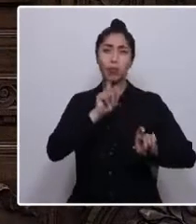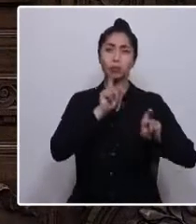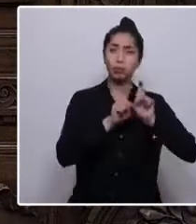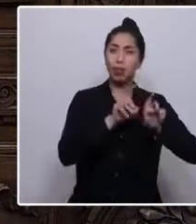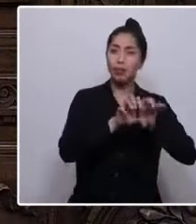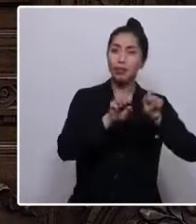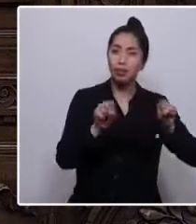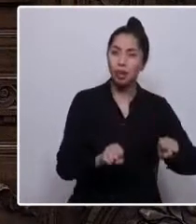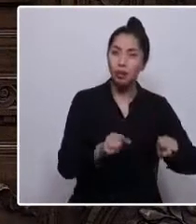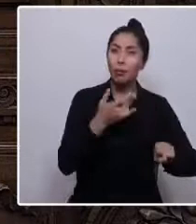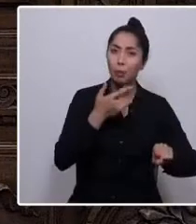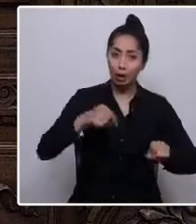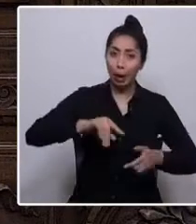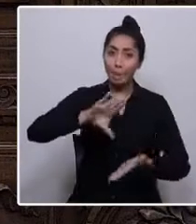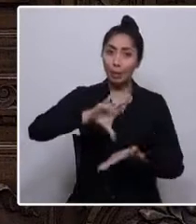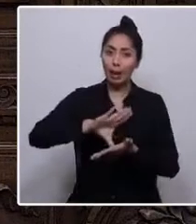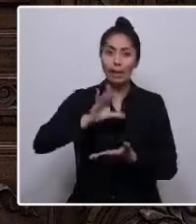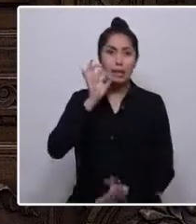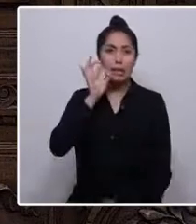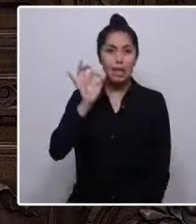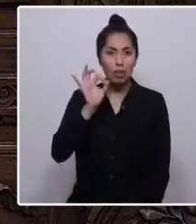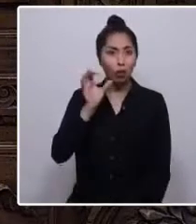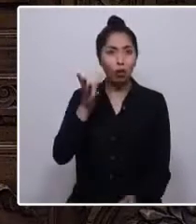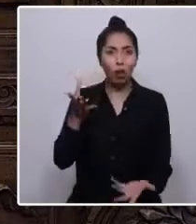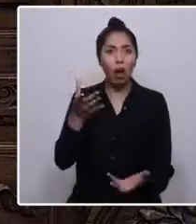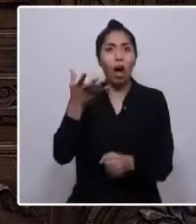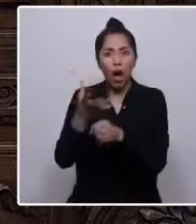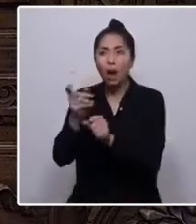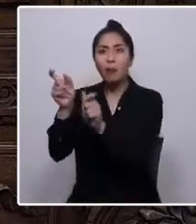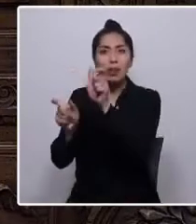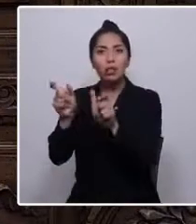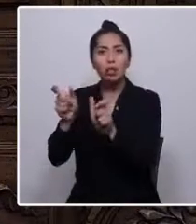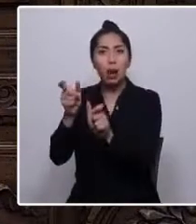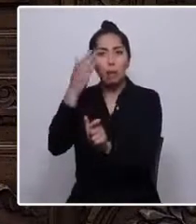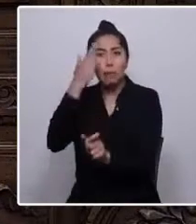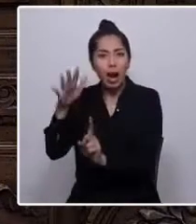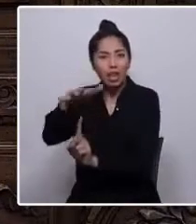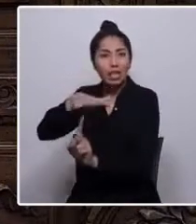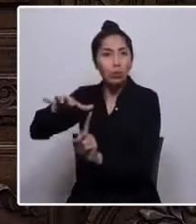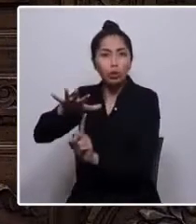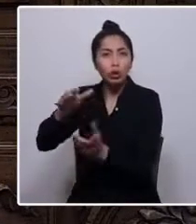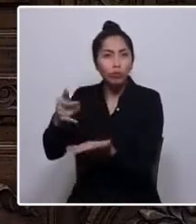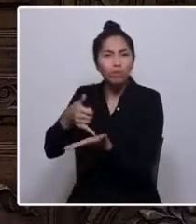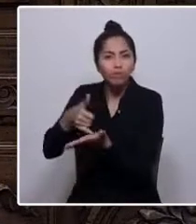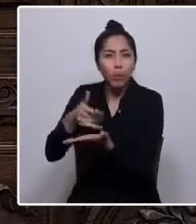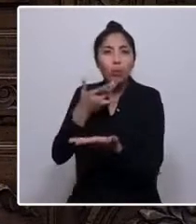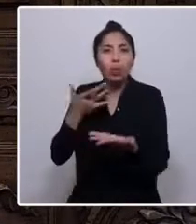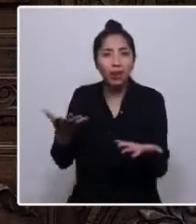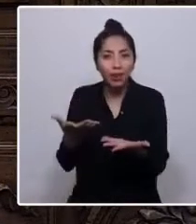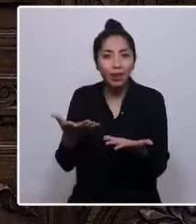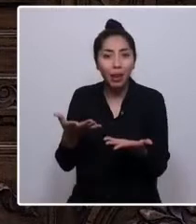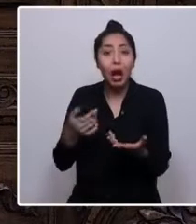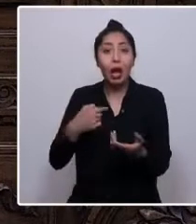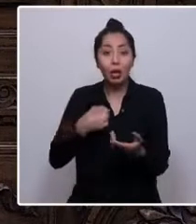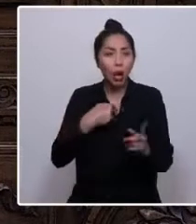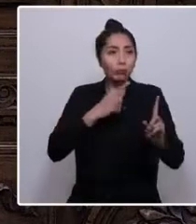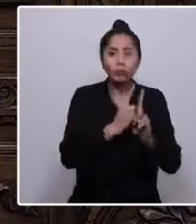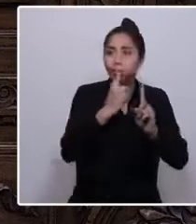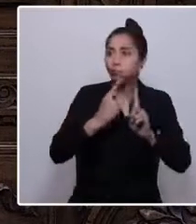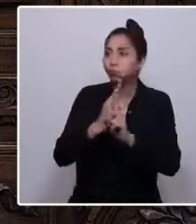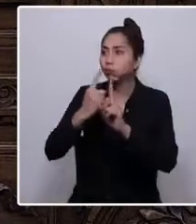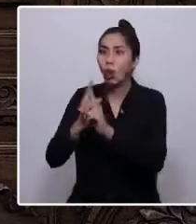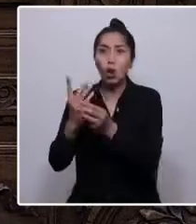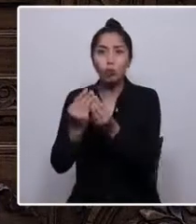¿Por qué en un país tan rico hay personas que viven en tan malas condiciones? Y en ese andar me he encontrado con muchas personas que se